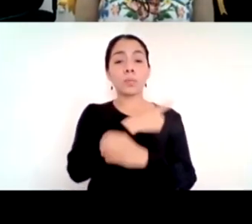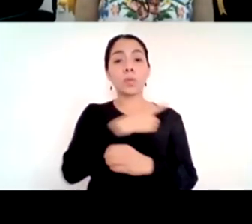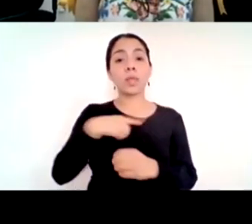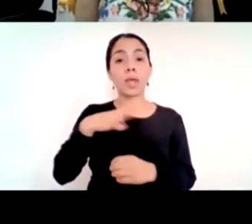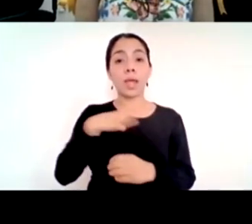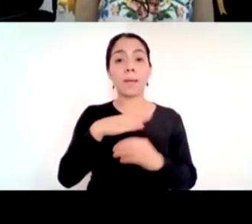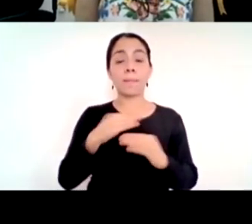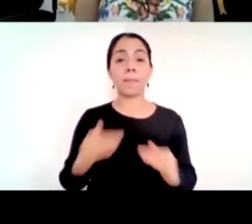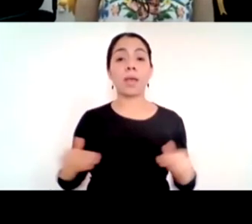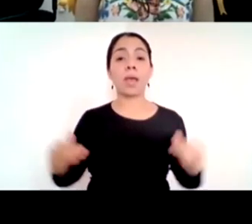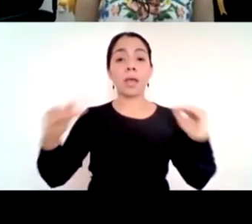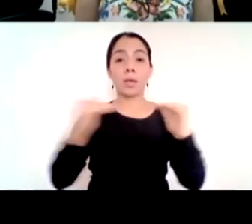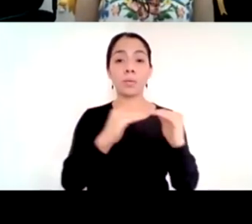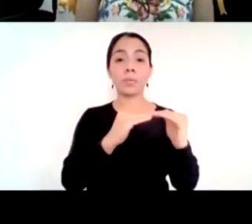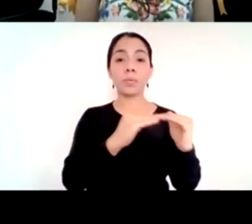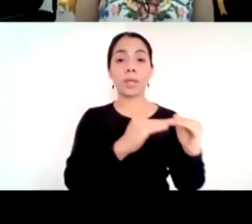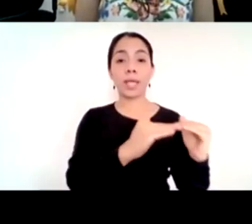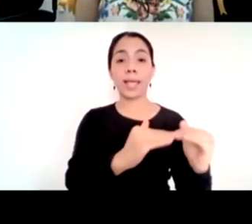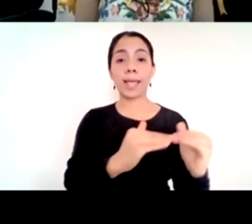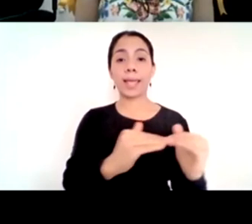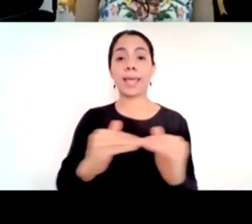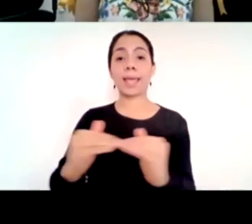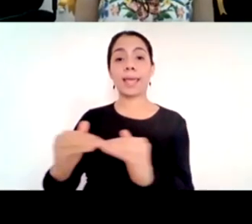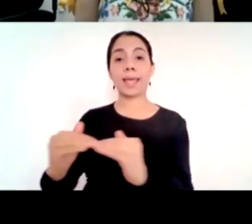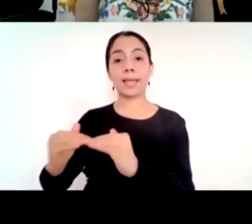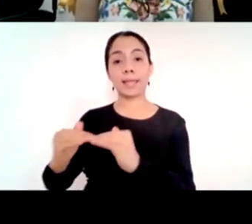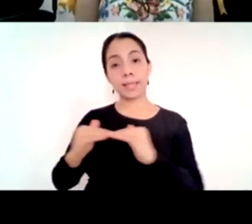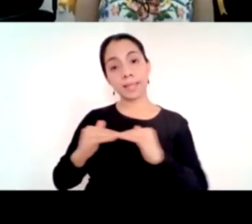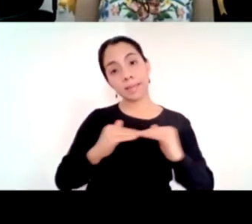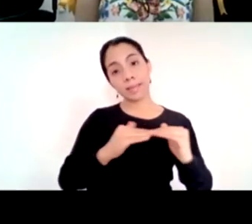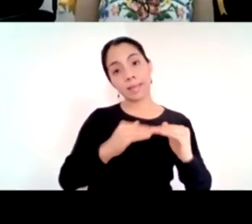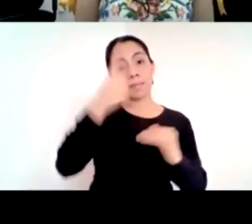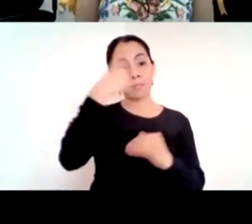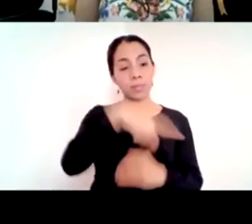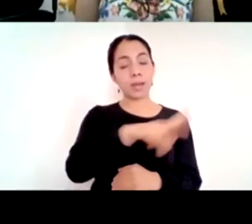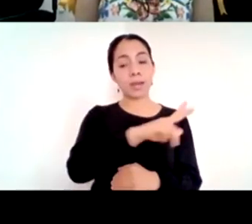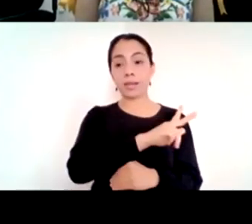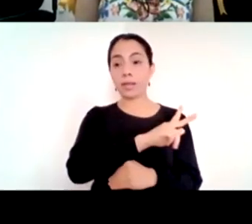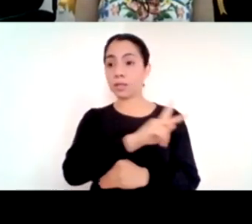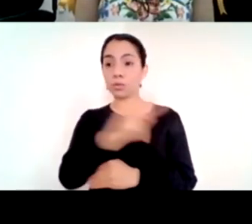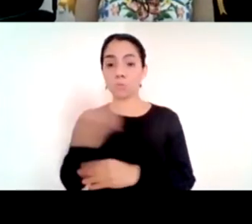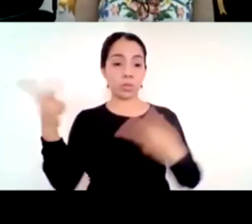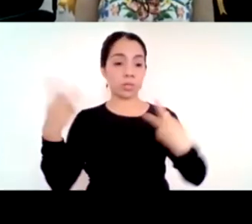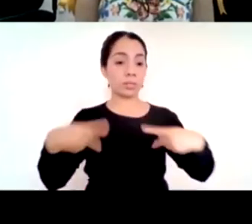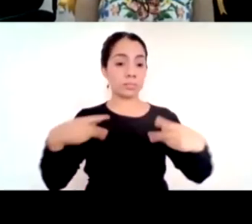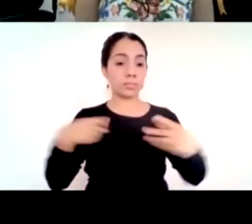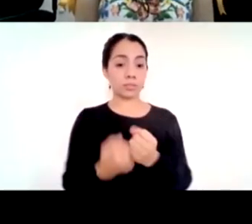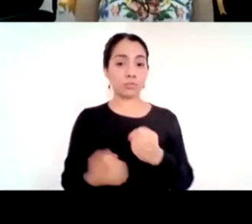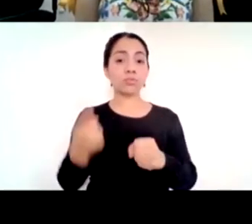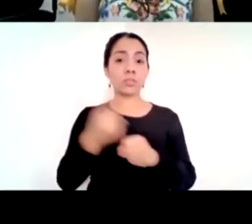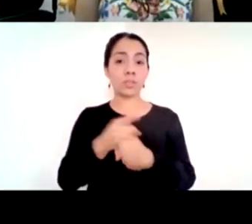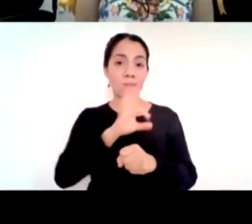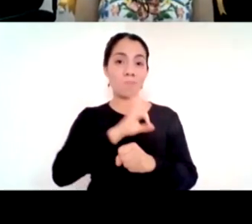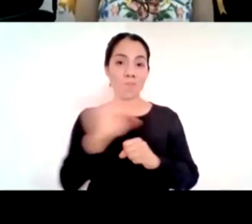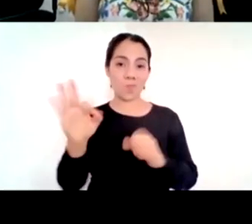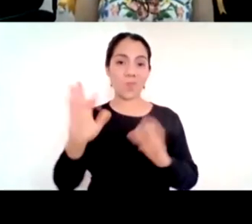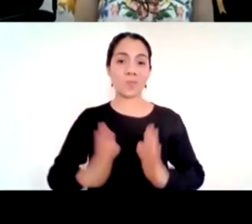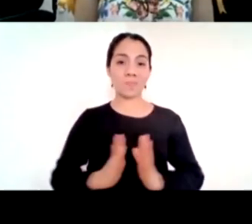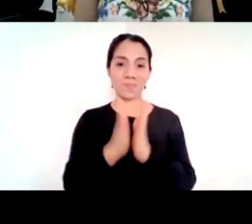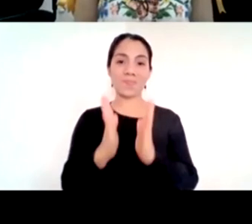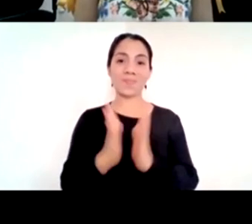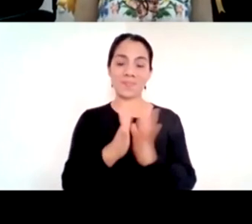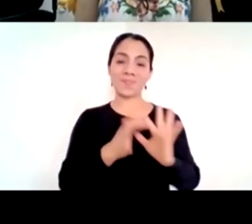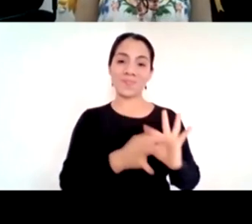marchemos hombro con hombro a una sociedad armónica muchísimas gracias Carolina por la